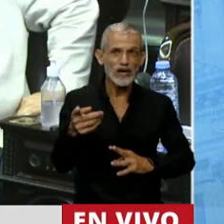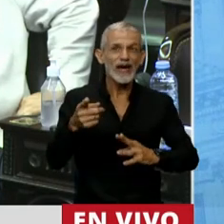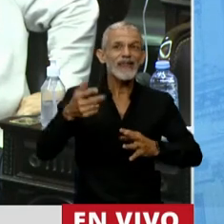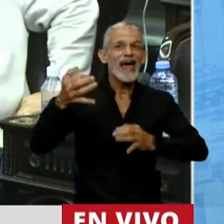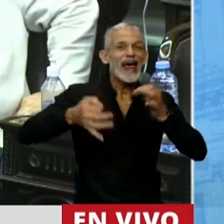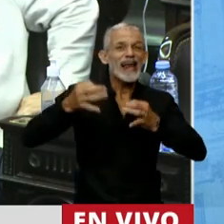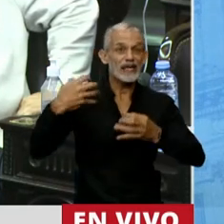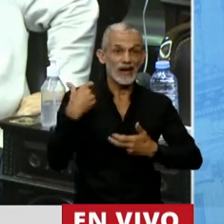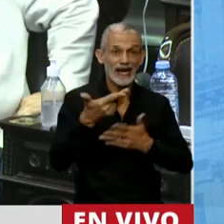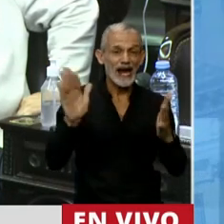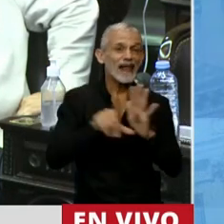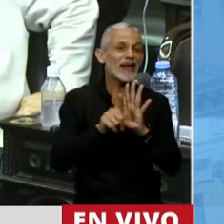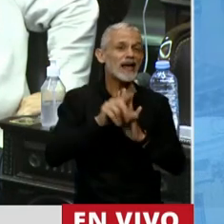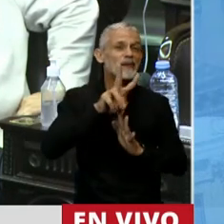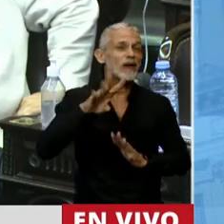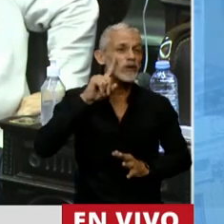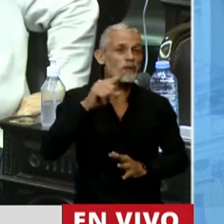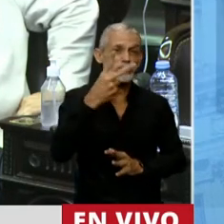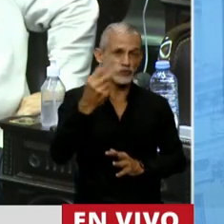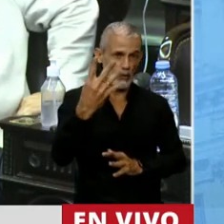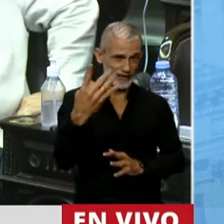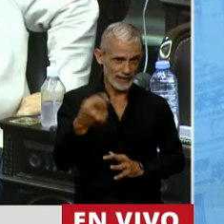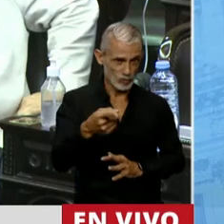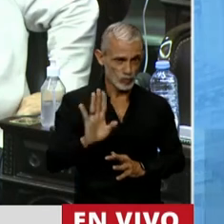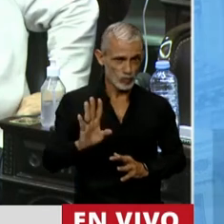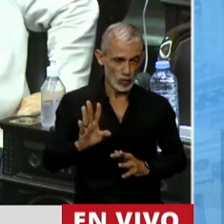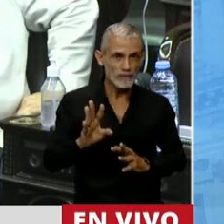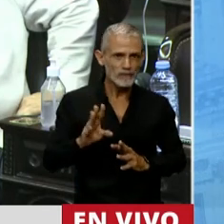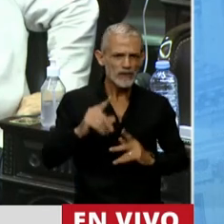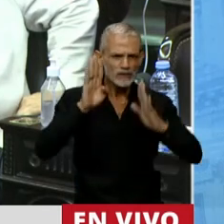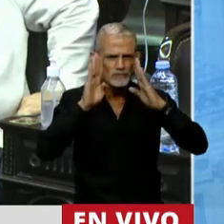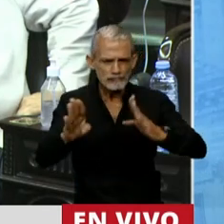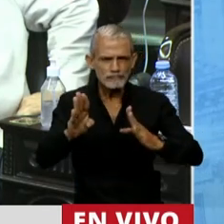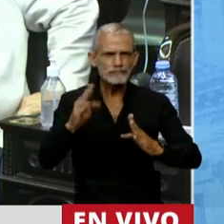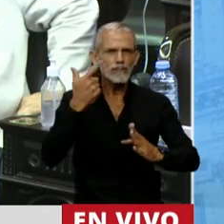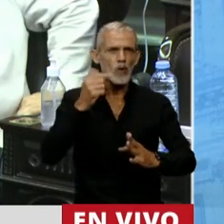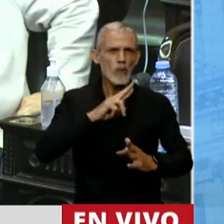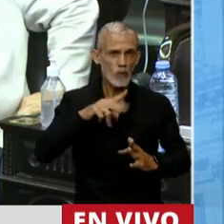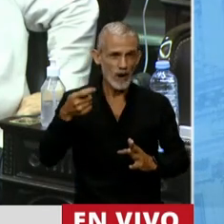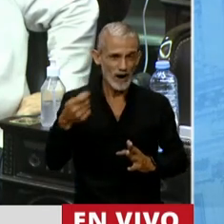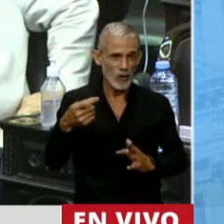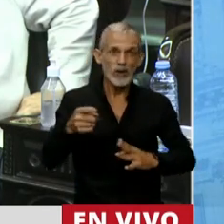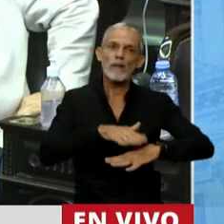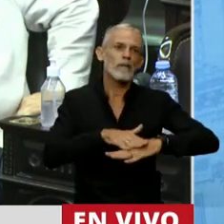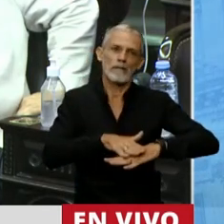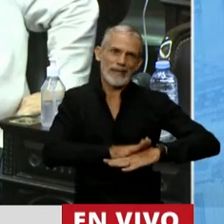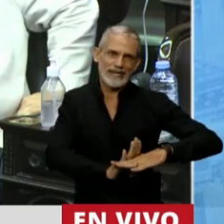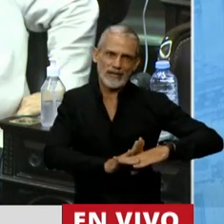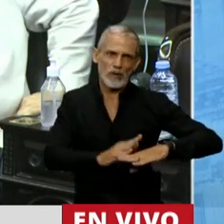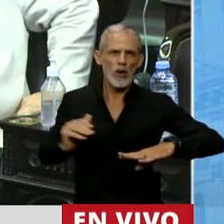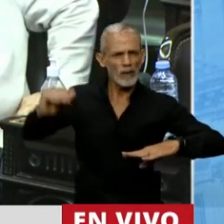régimen general de la ley 24.241, atendiendo prioritariamente a las y los beneficiarios de más bajos ingresos.